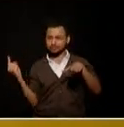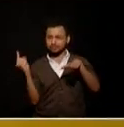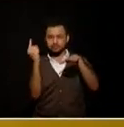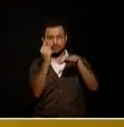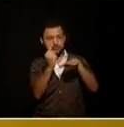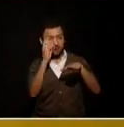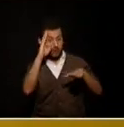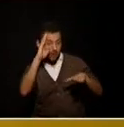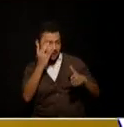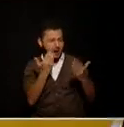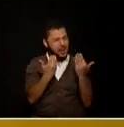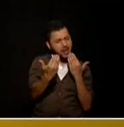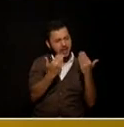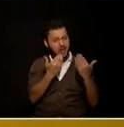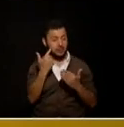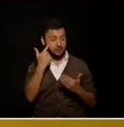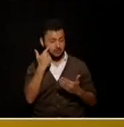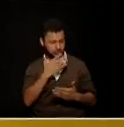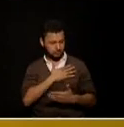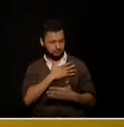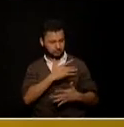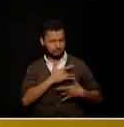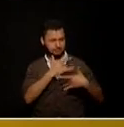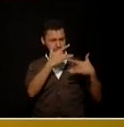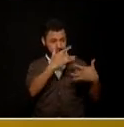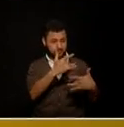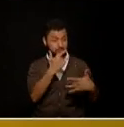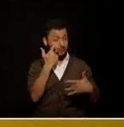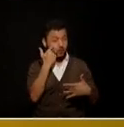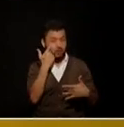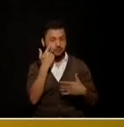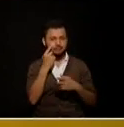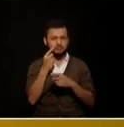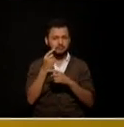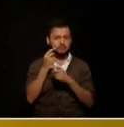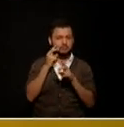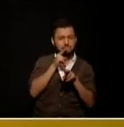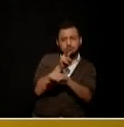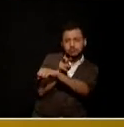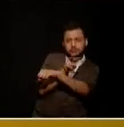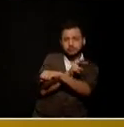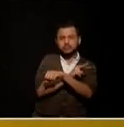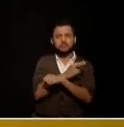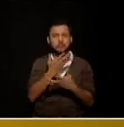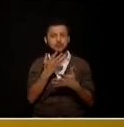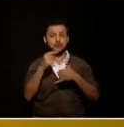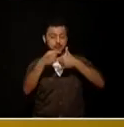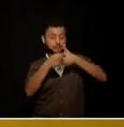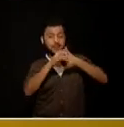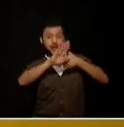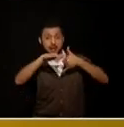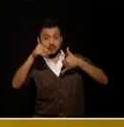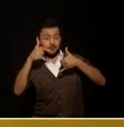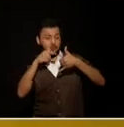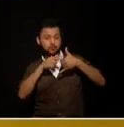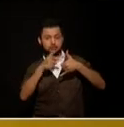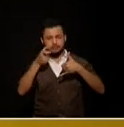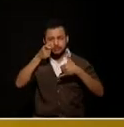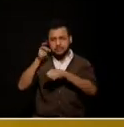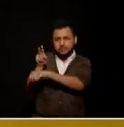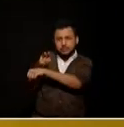vamos a ejercer la inspección y vigilancia que le corresponde a la dirección seccional de antioquia con toda la rigurosidad